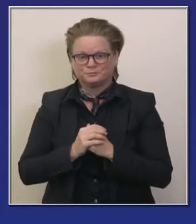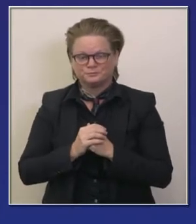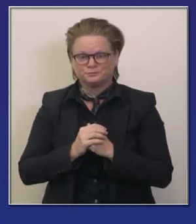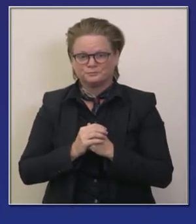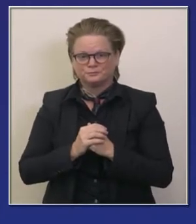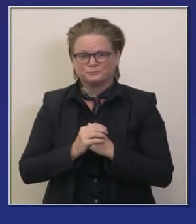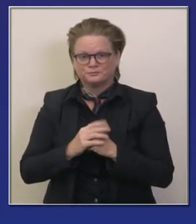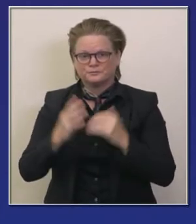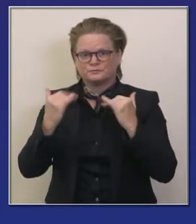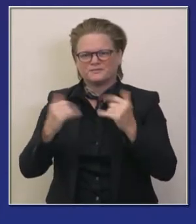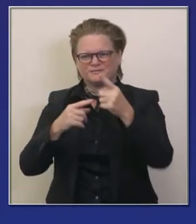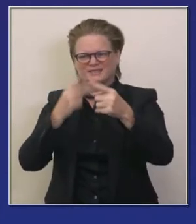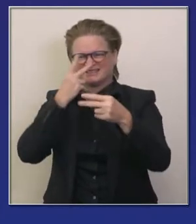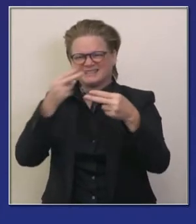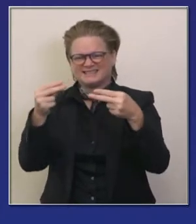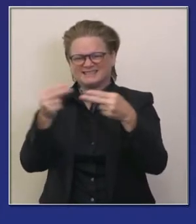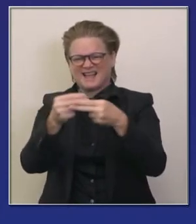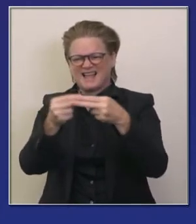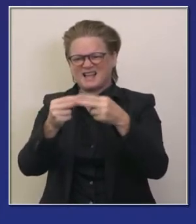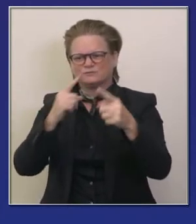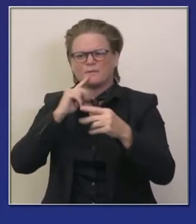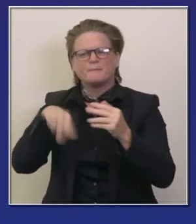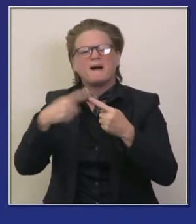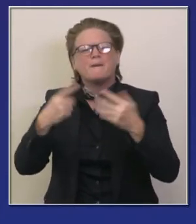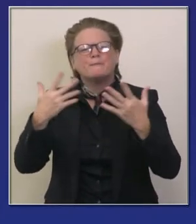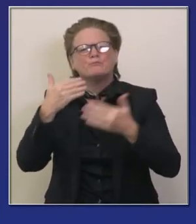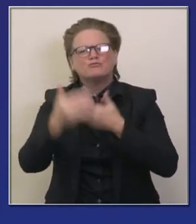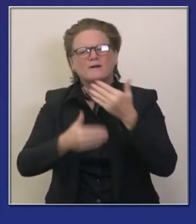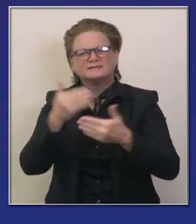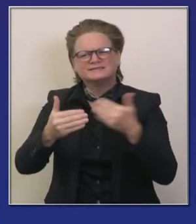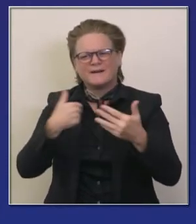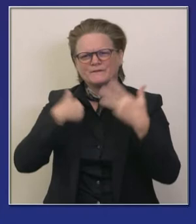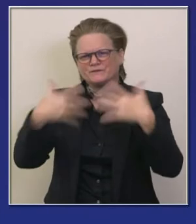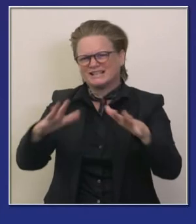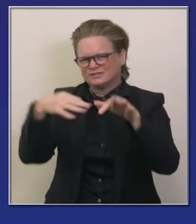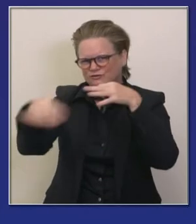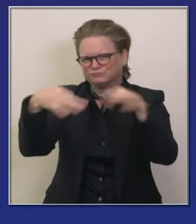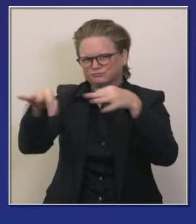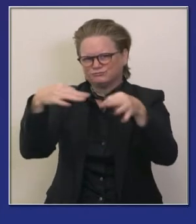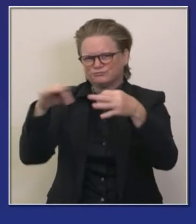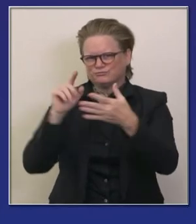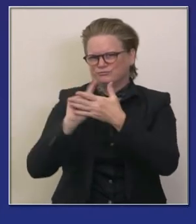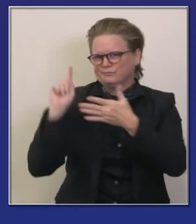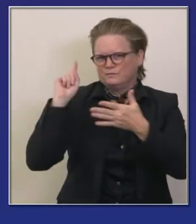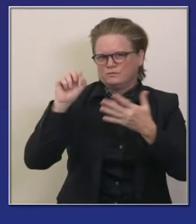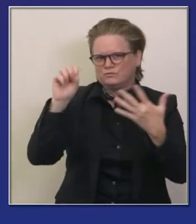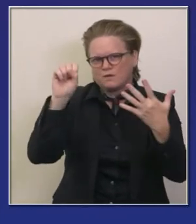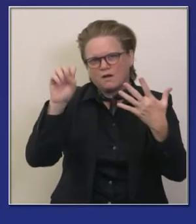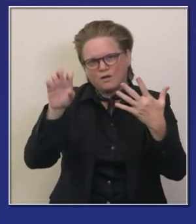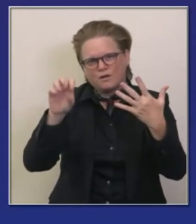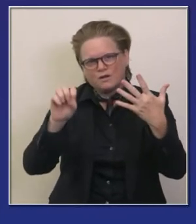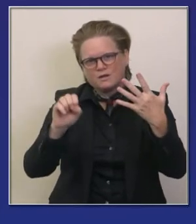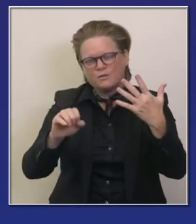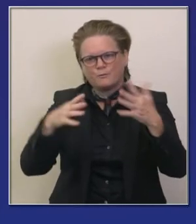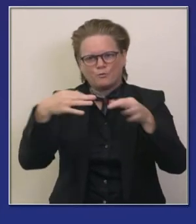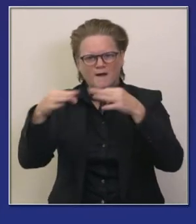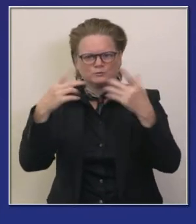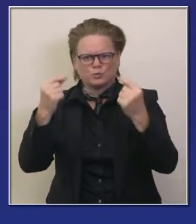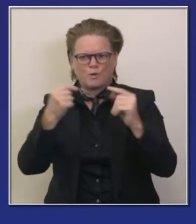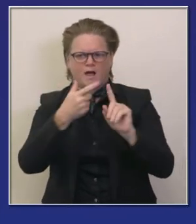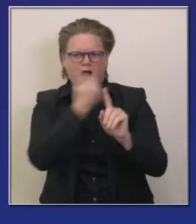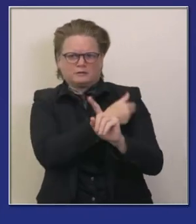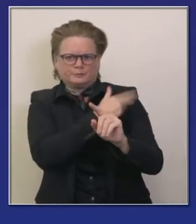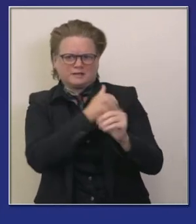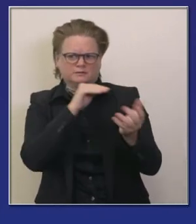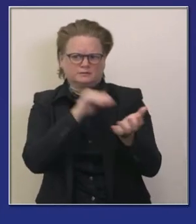aquí ustedes que han estado dando seguimiento a estas ruedas de prensa hemos hablado de la